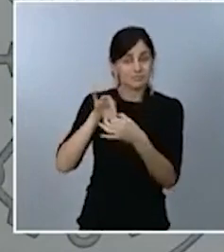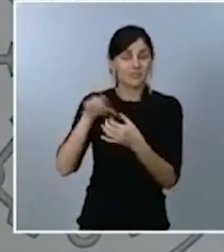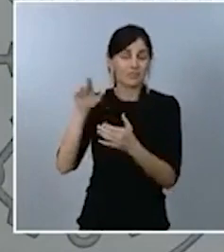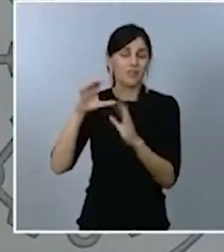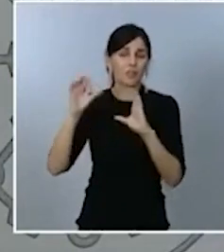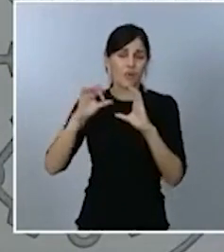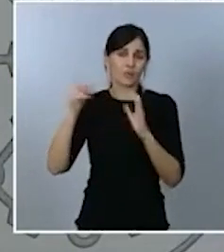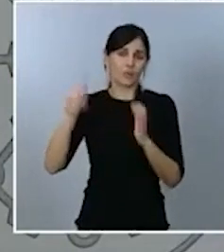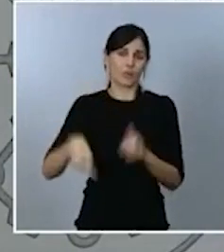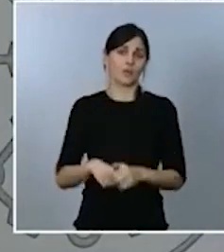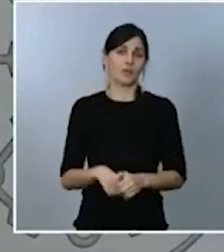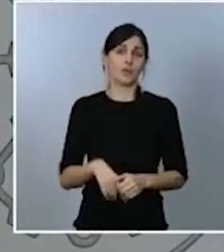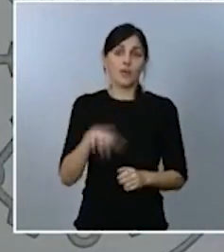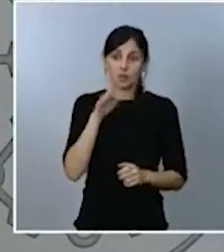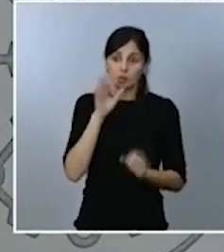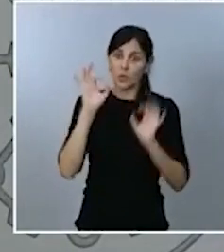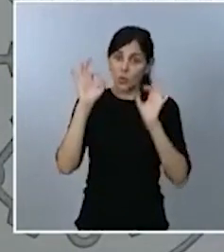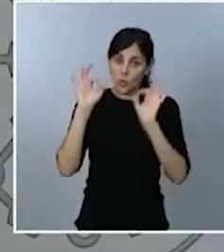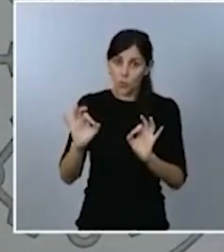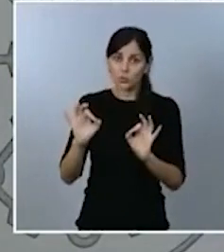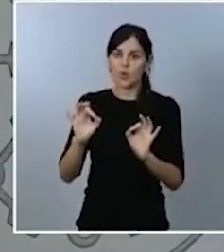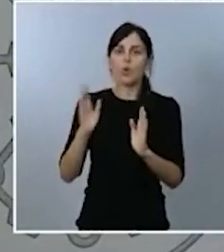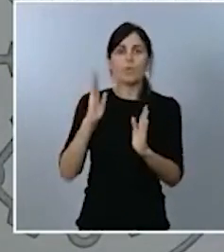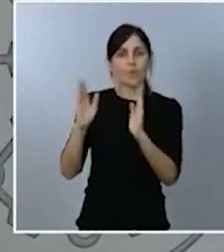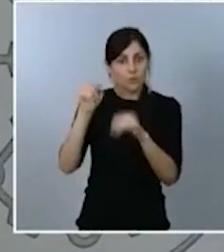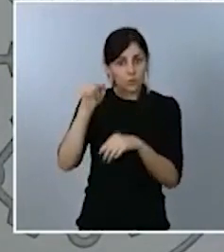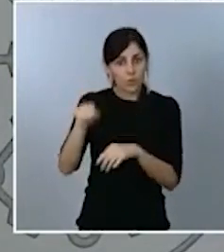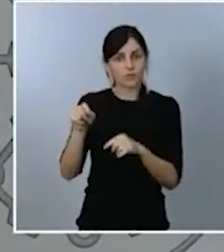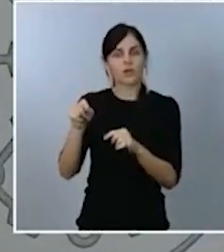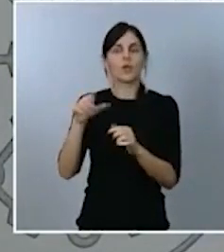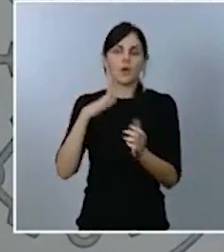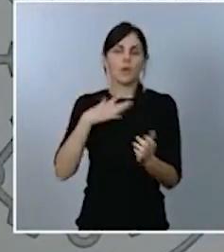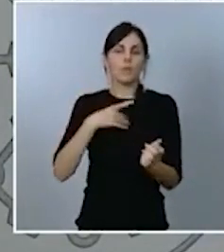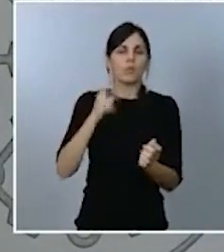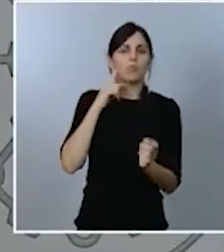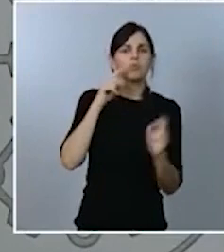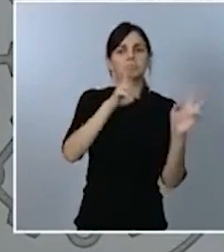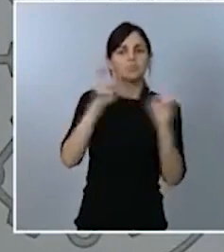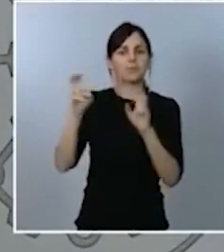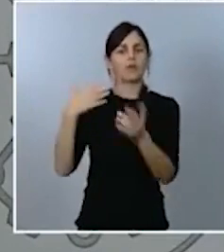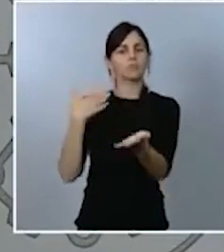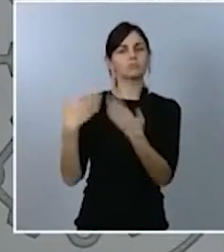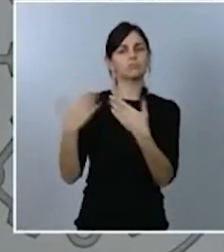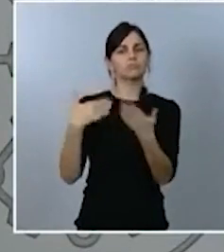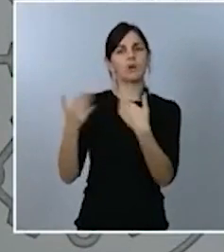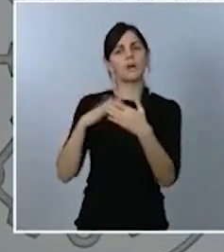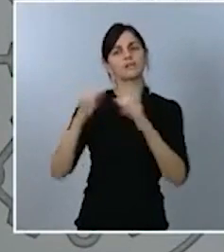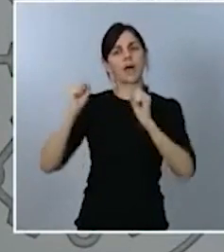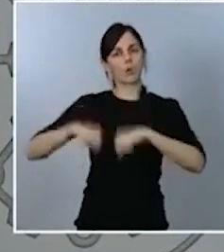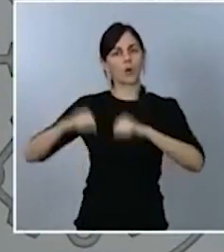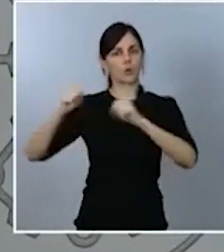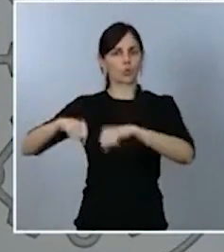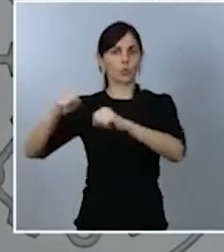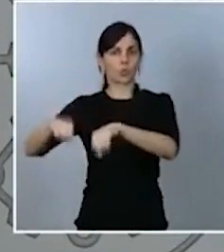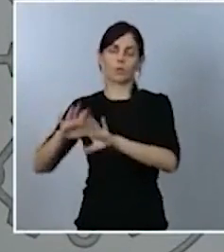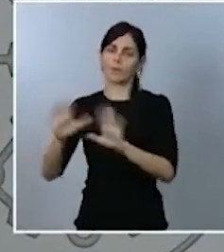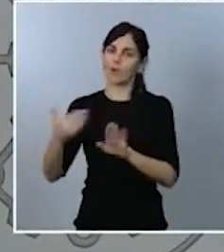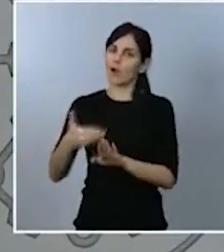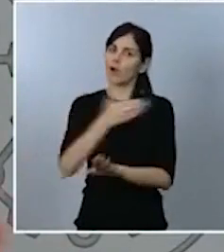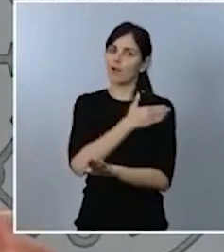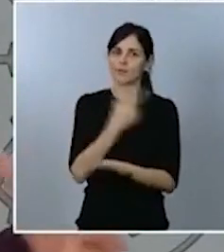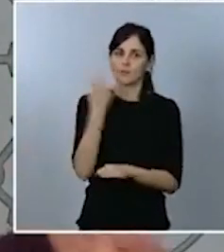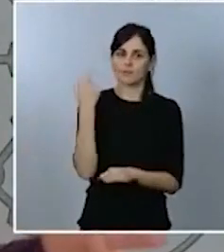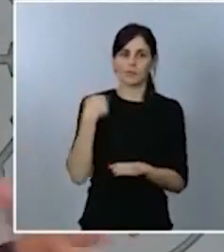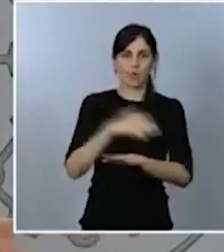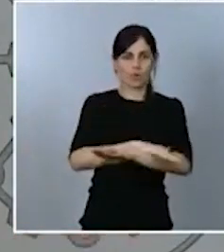momento en donde podemos llegar a un acuerdo sobre determinadas cuestiones, insisto, previo estudio detenido por parte del Gobierno de esta